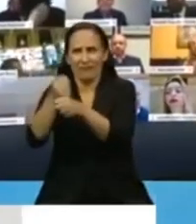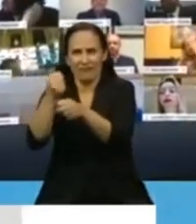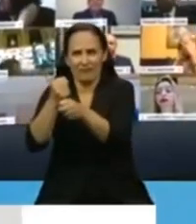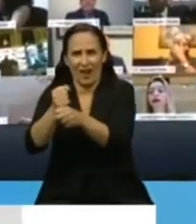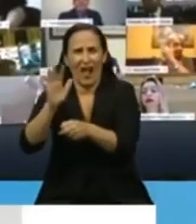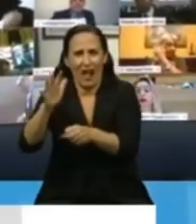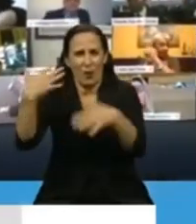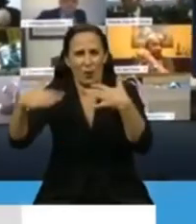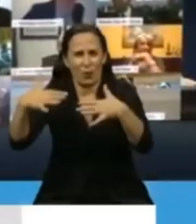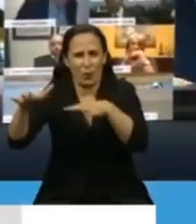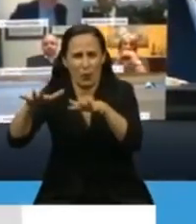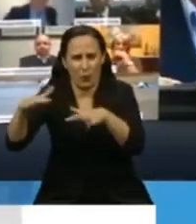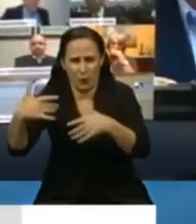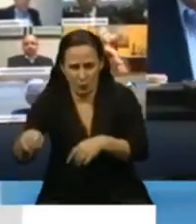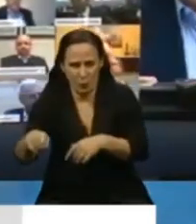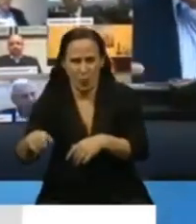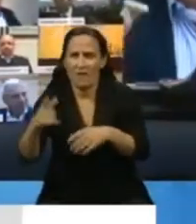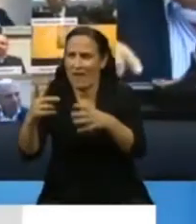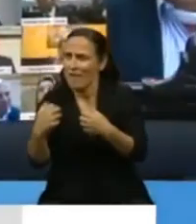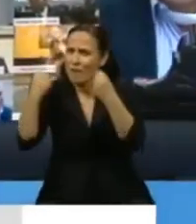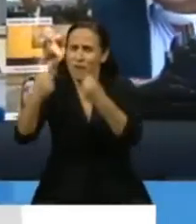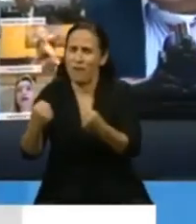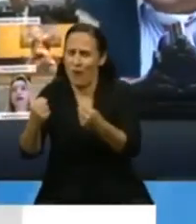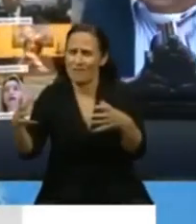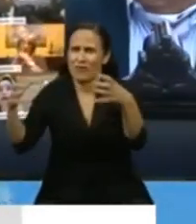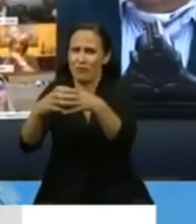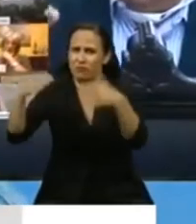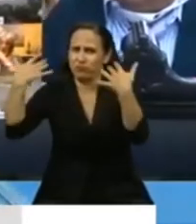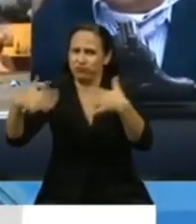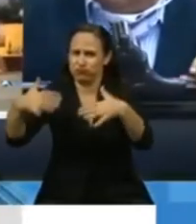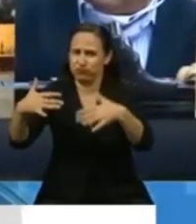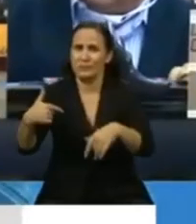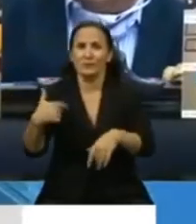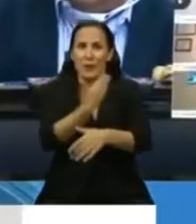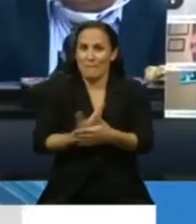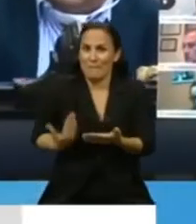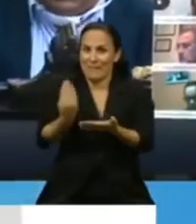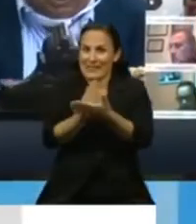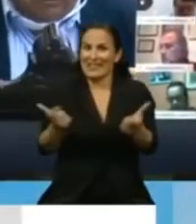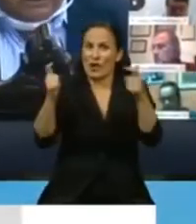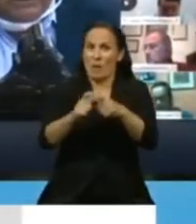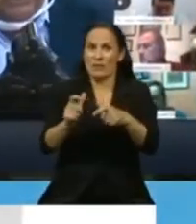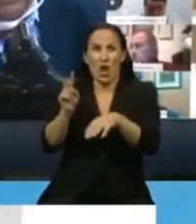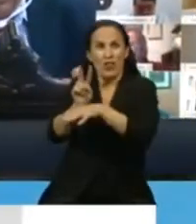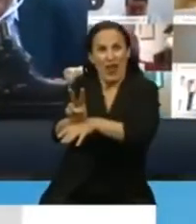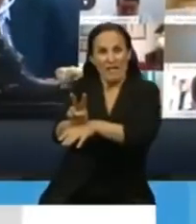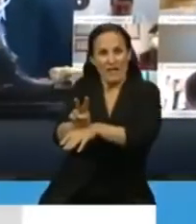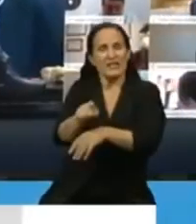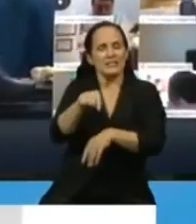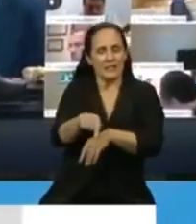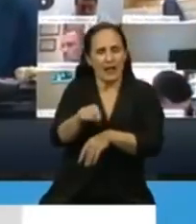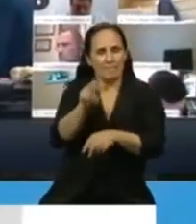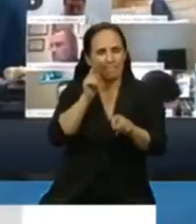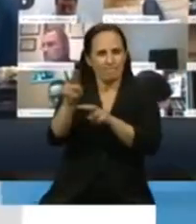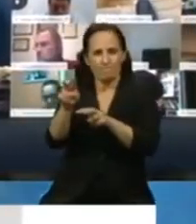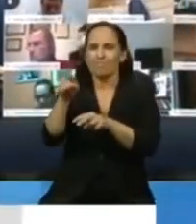estas circunstancias. Enorme esfuerzo de las Fuerzas Armadas y como Presidente de la Comisión de Defensa estoy seguro que interpreto